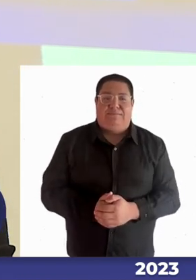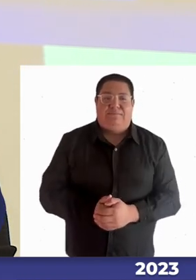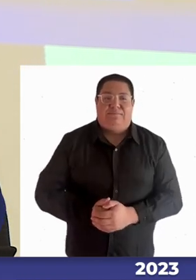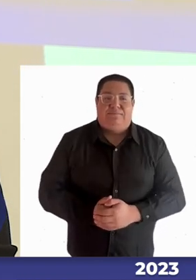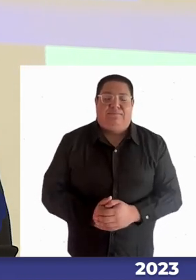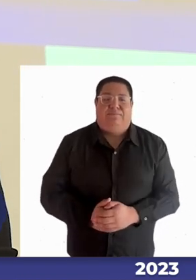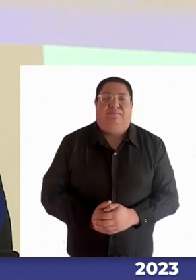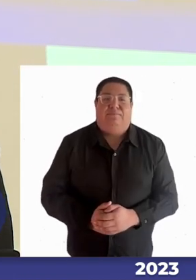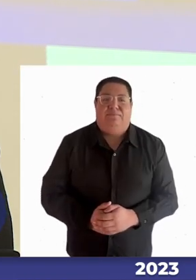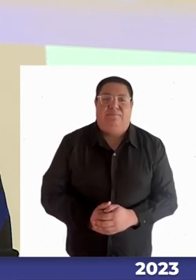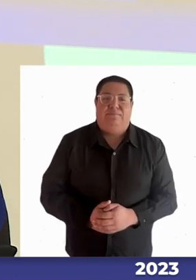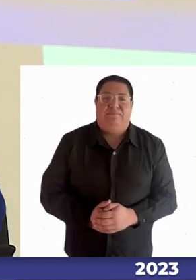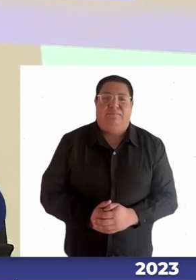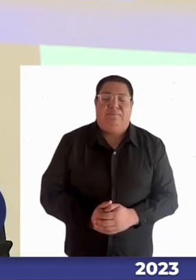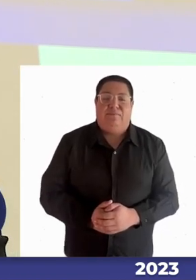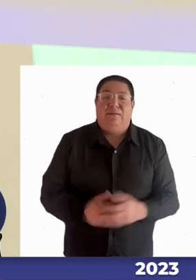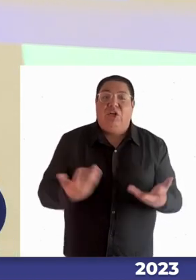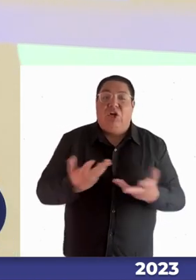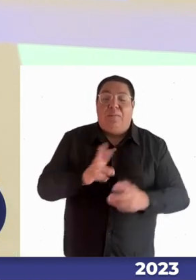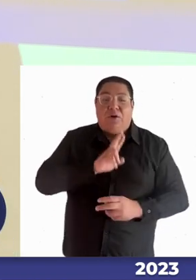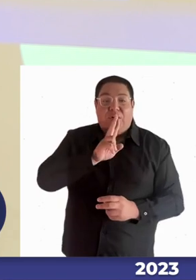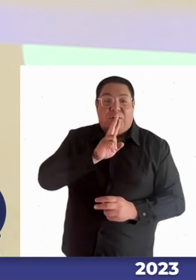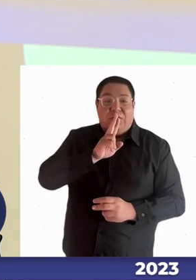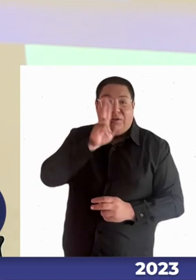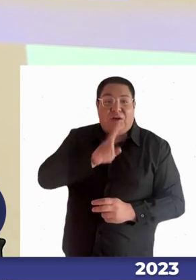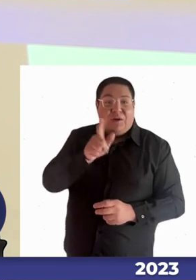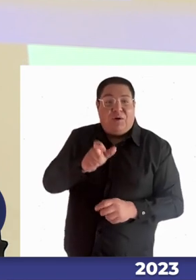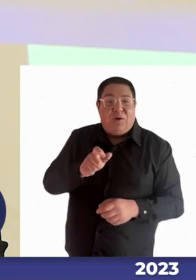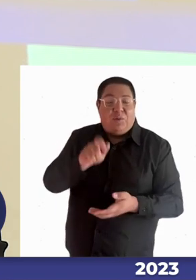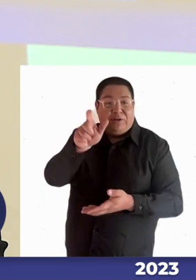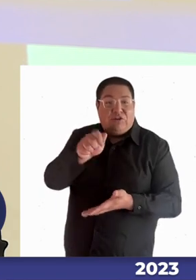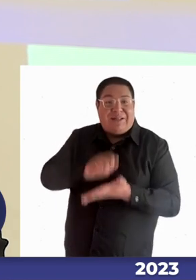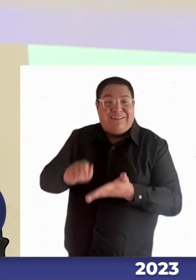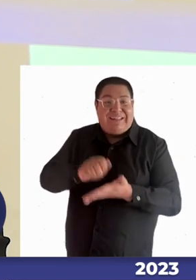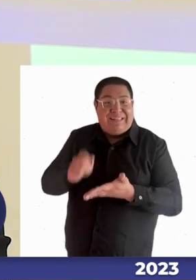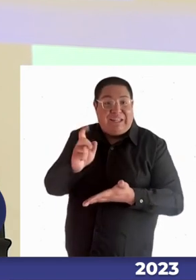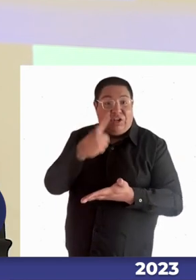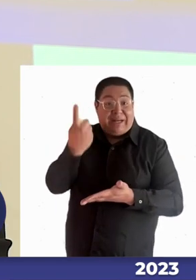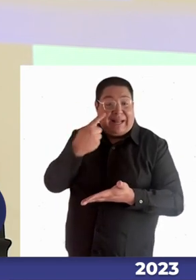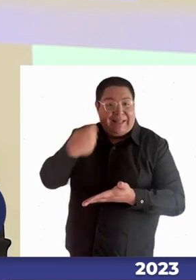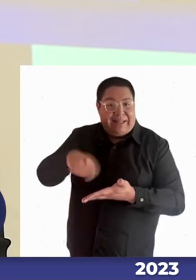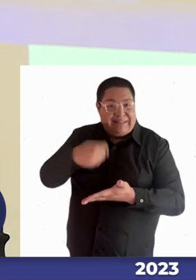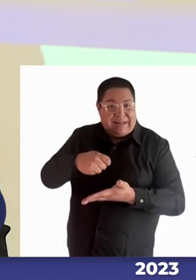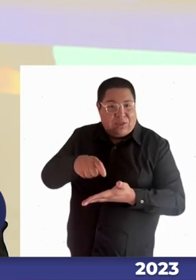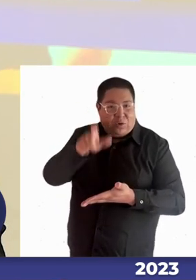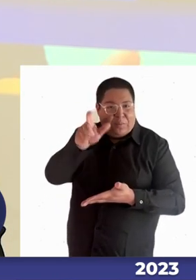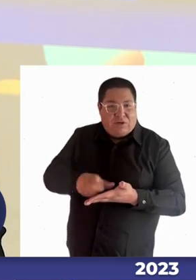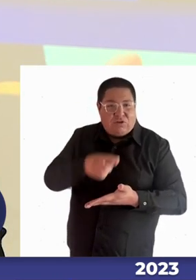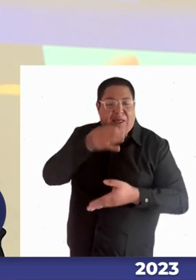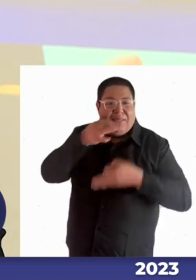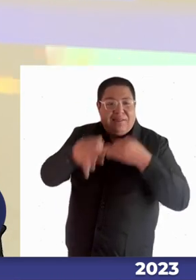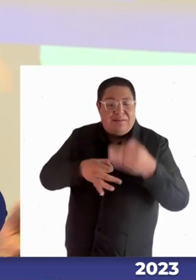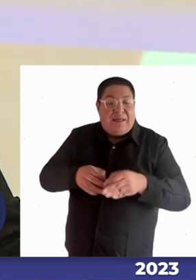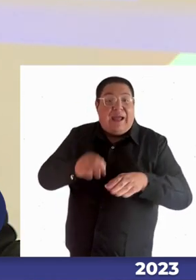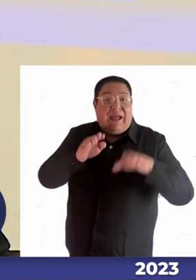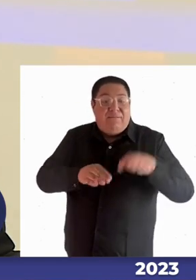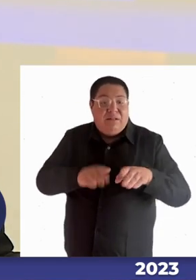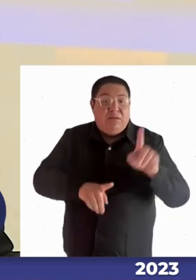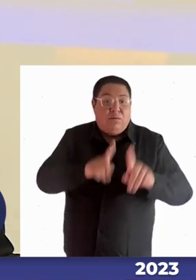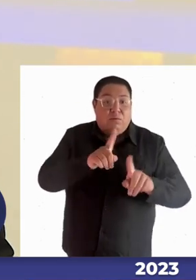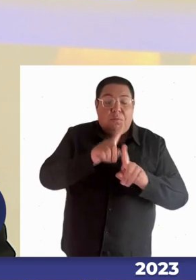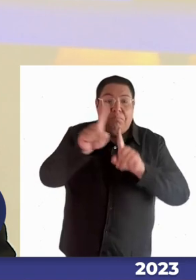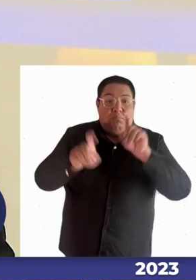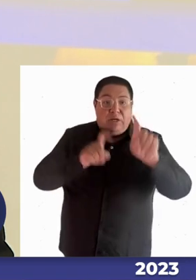del rol y escuchando al secretario general del Senado, a veces hay preguntas que se hacen